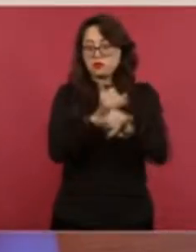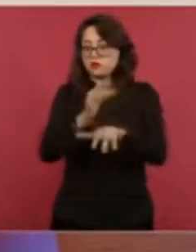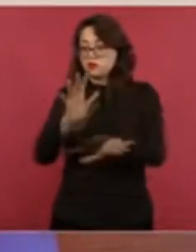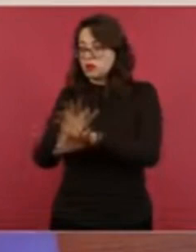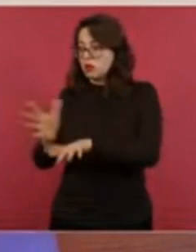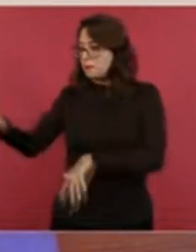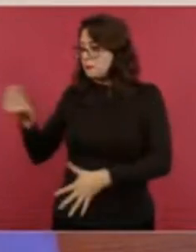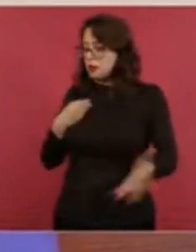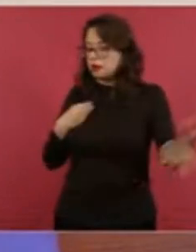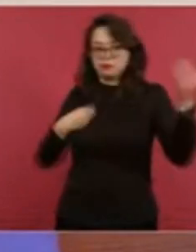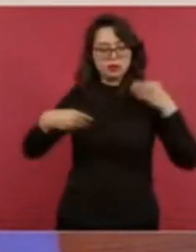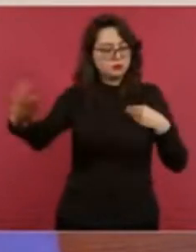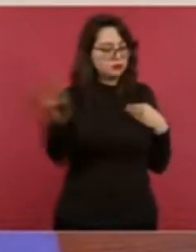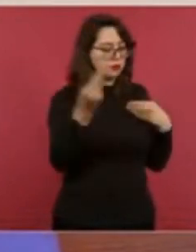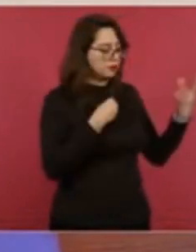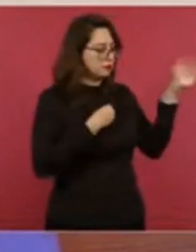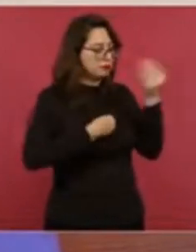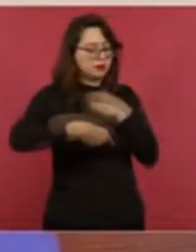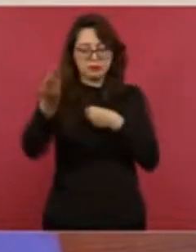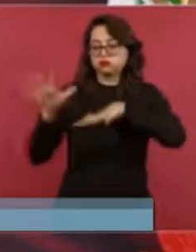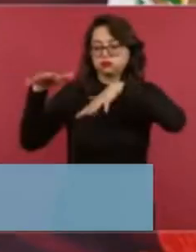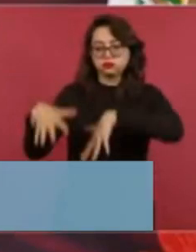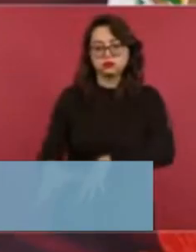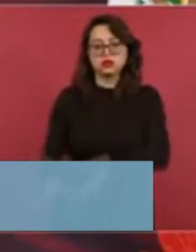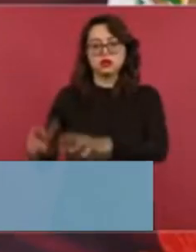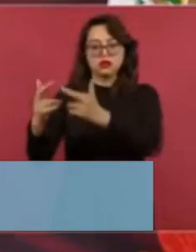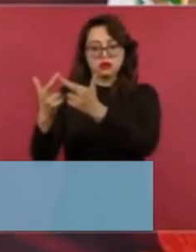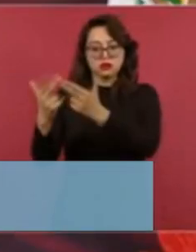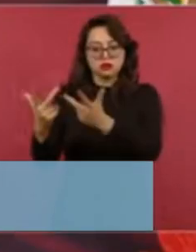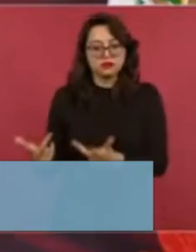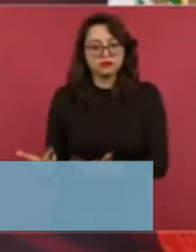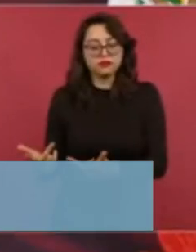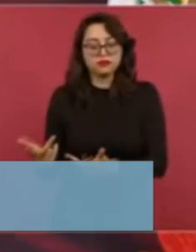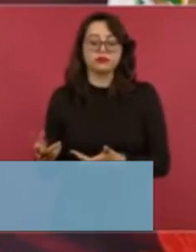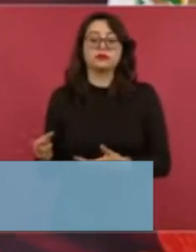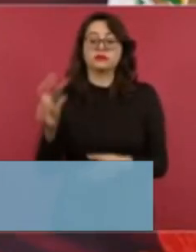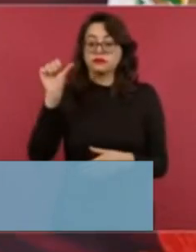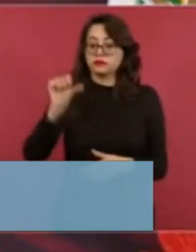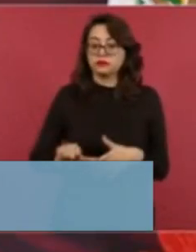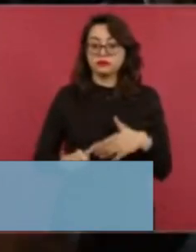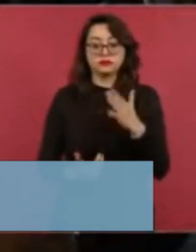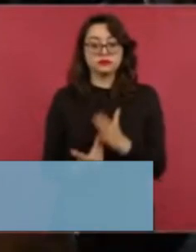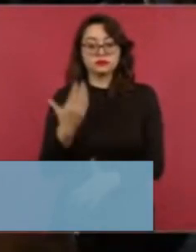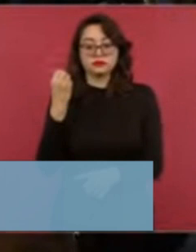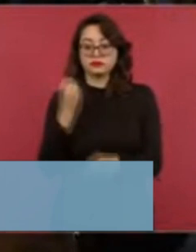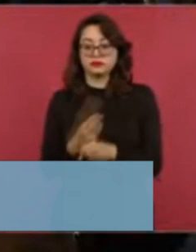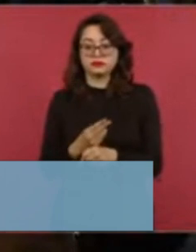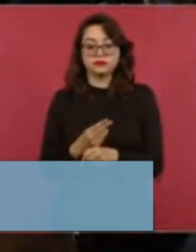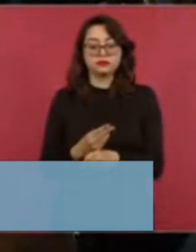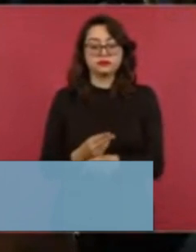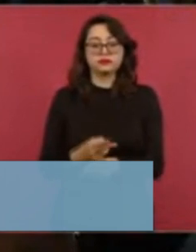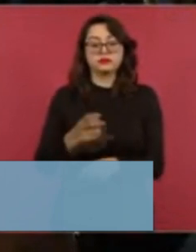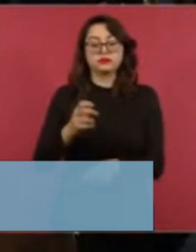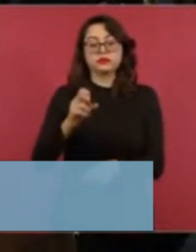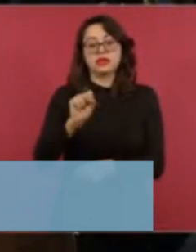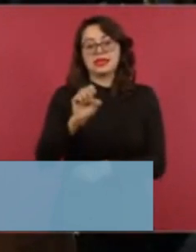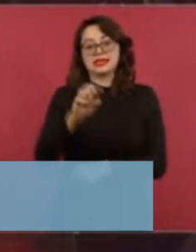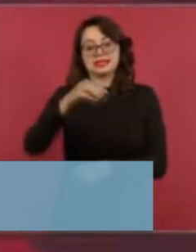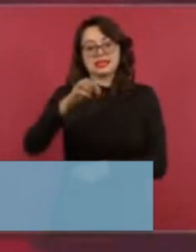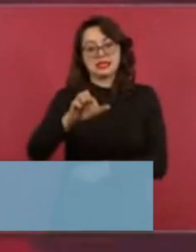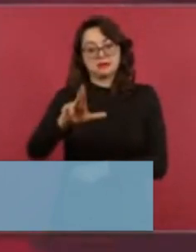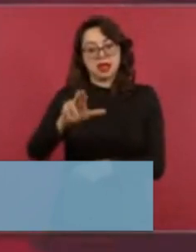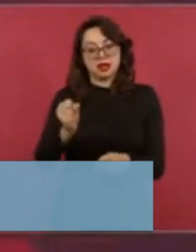el Estado a fin de ayudar a los damnificados. Hoy salió en la mañana el secretario de Marina, pero desde ayer está